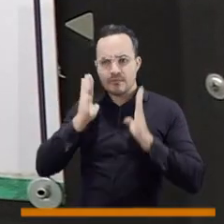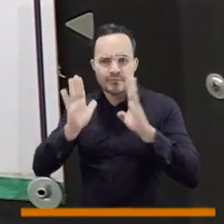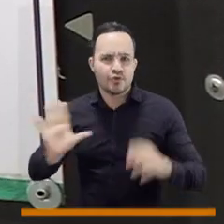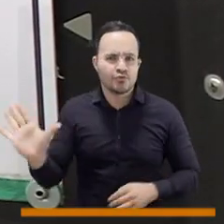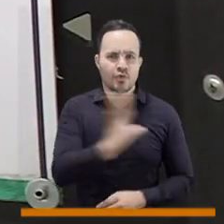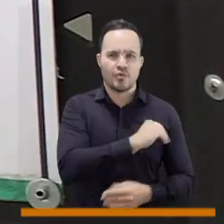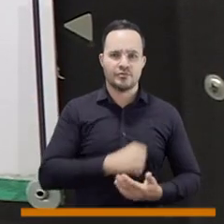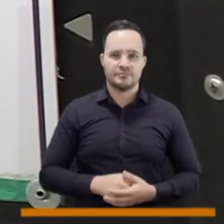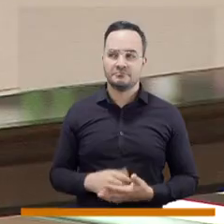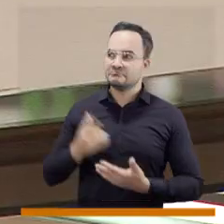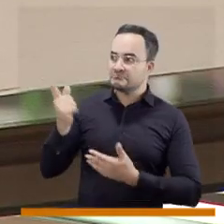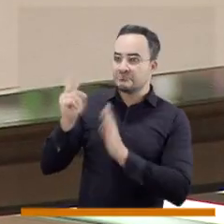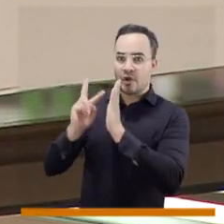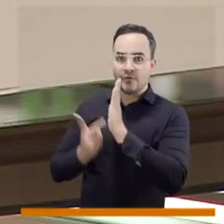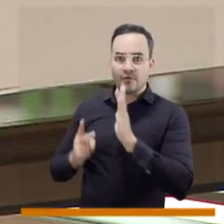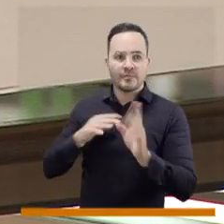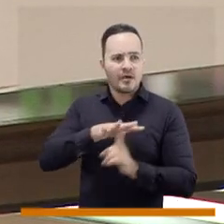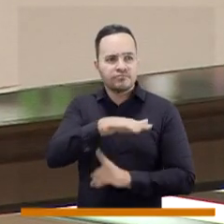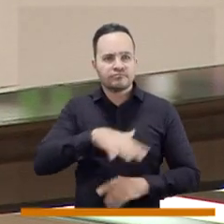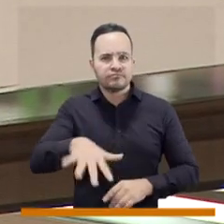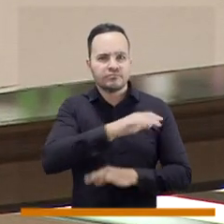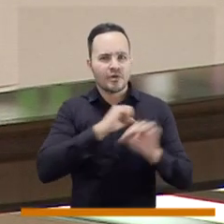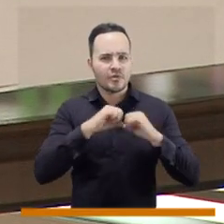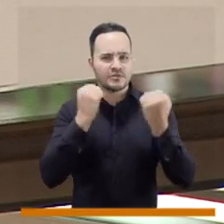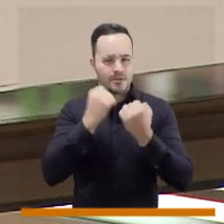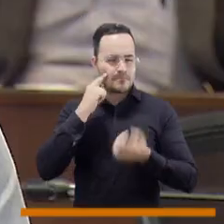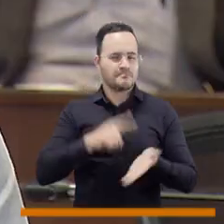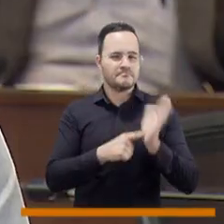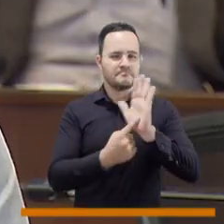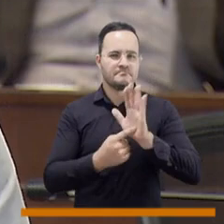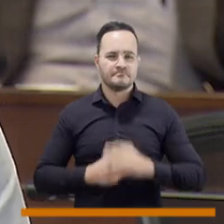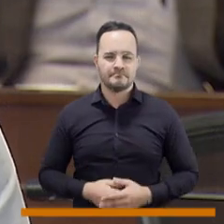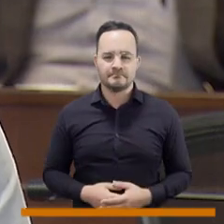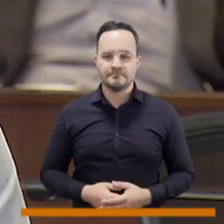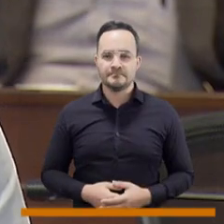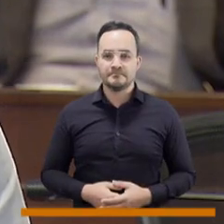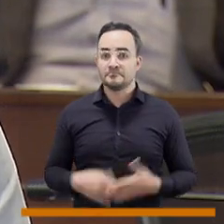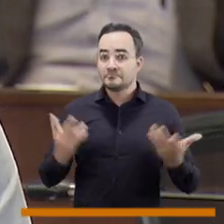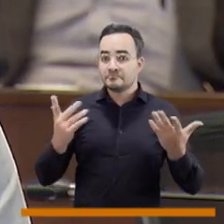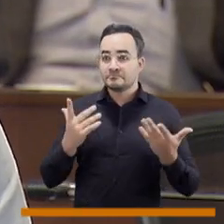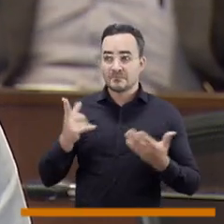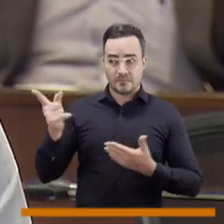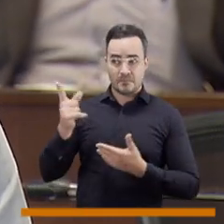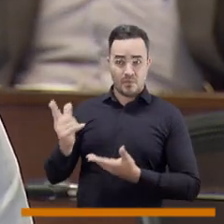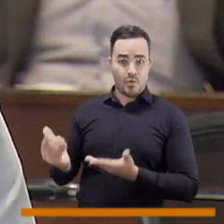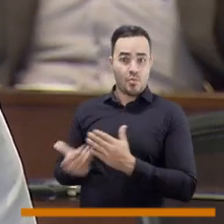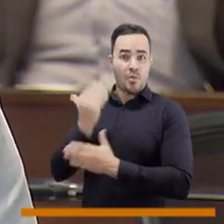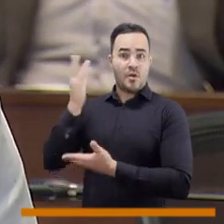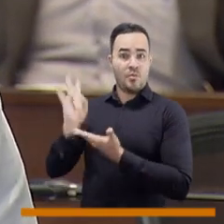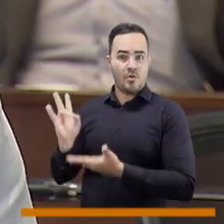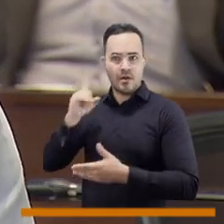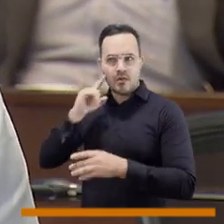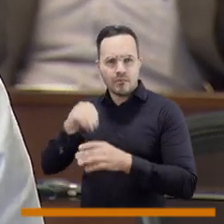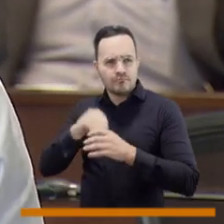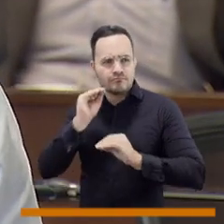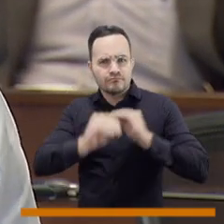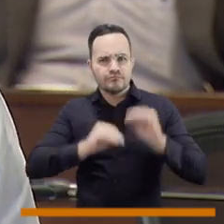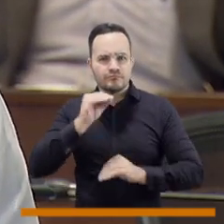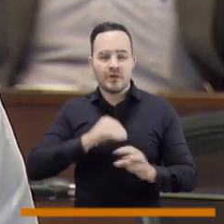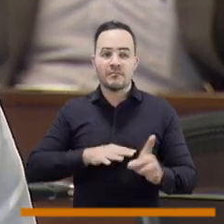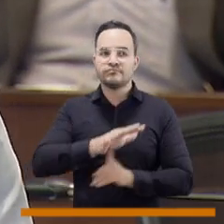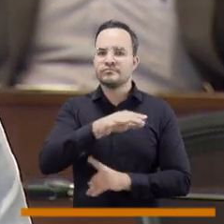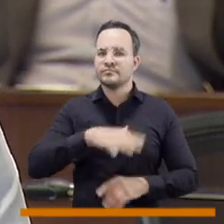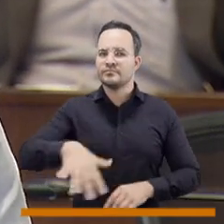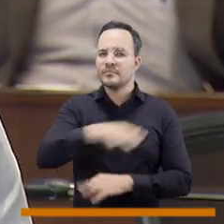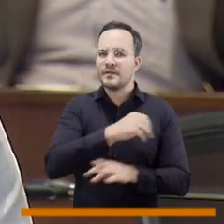modificaciones sustanciales a Medellín. ¿Qué tan prioritario será Medellín en la entrega de recursos para implementar ese nuevo modelo? Y esta pregunta es muy